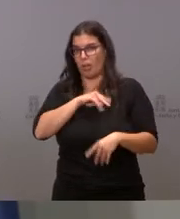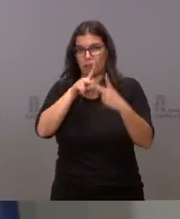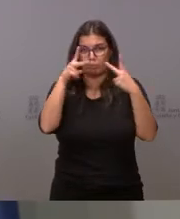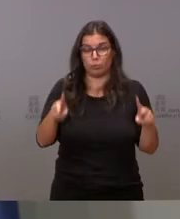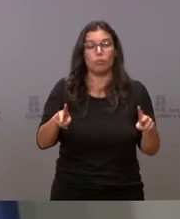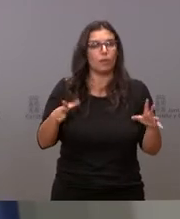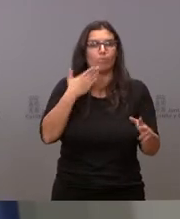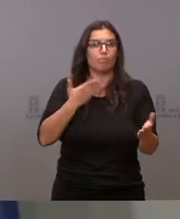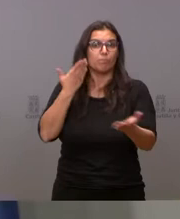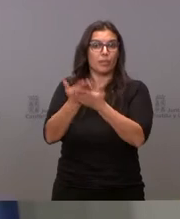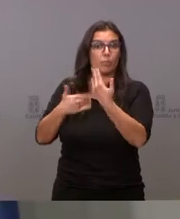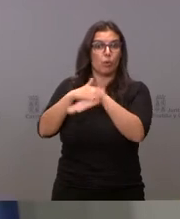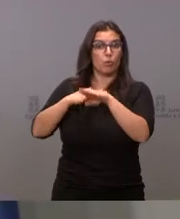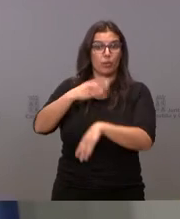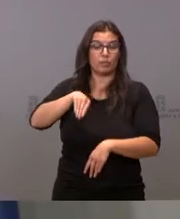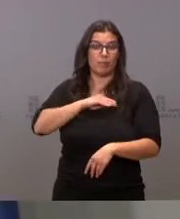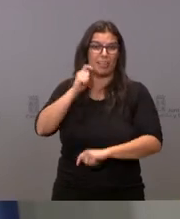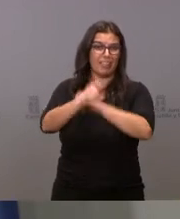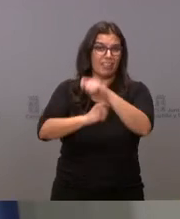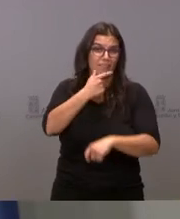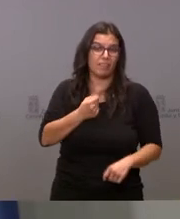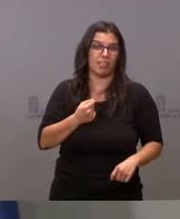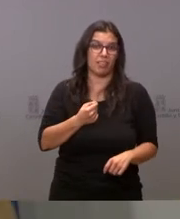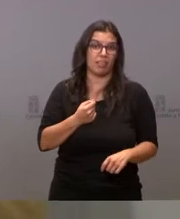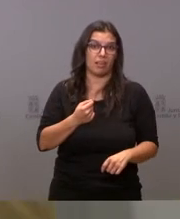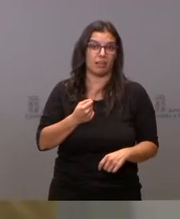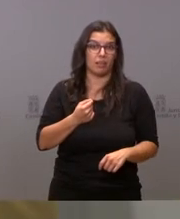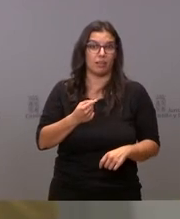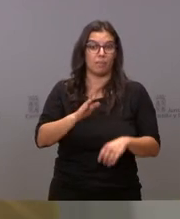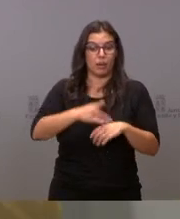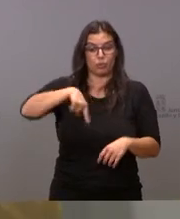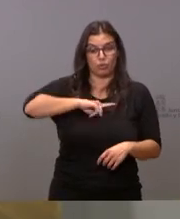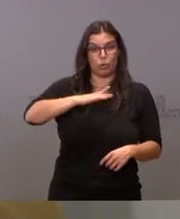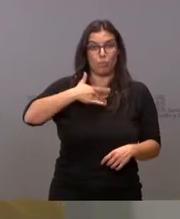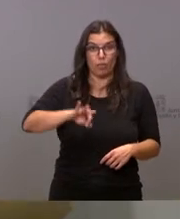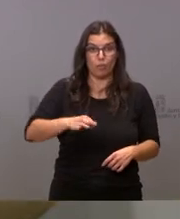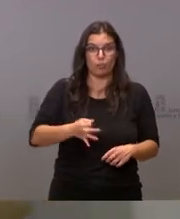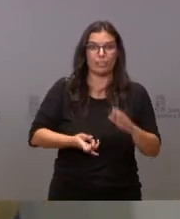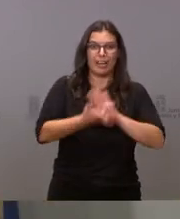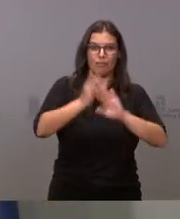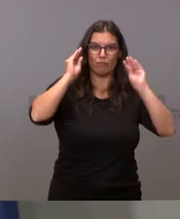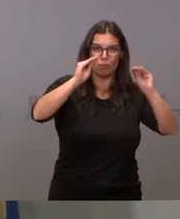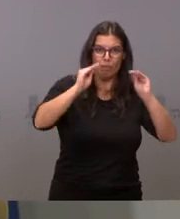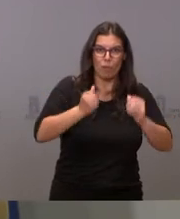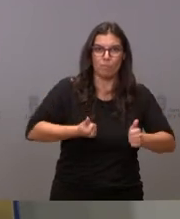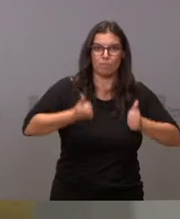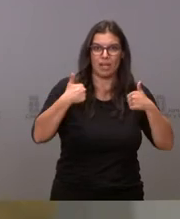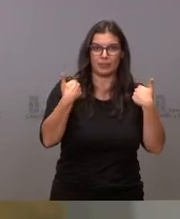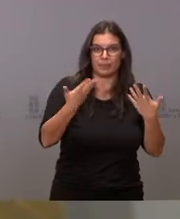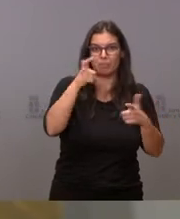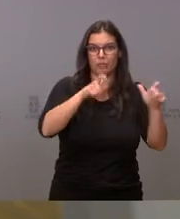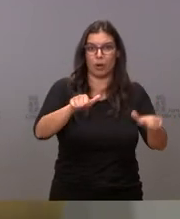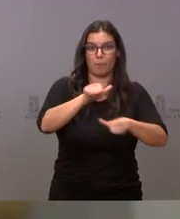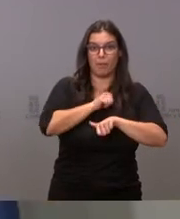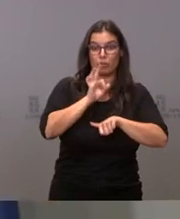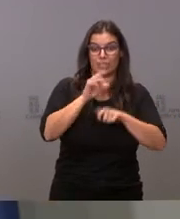lo que pedimos al Gobierno es facilitar nuestra capacidad de formar a nuestros desempleados en los